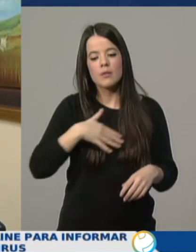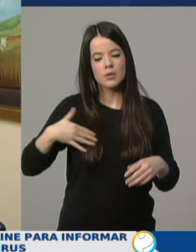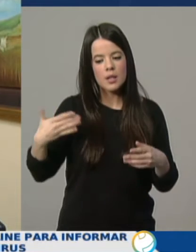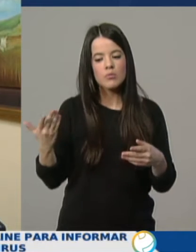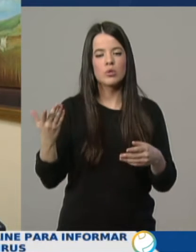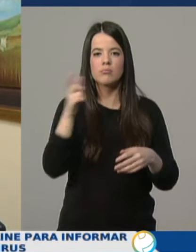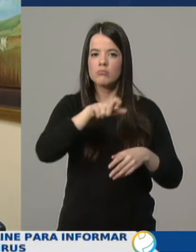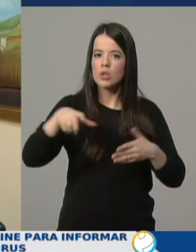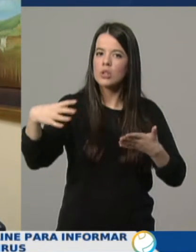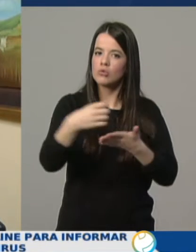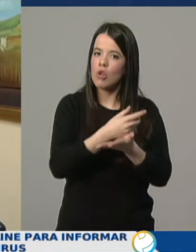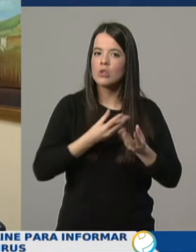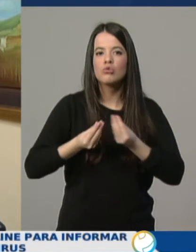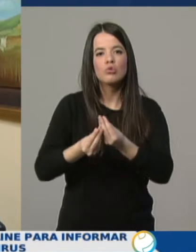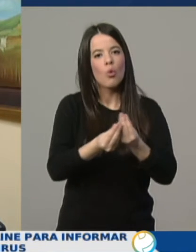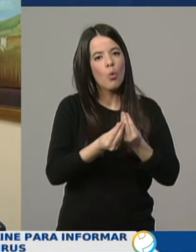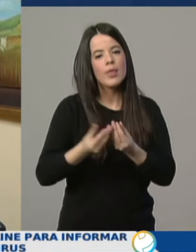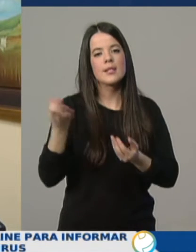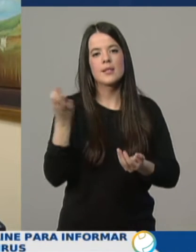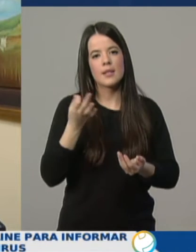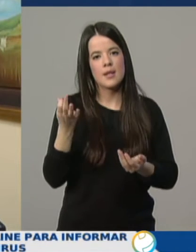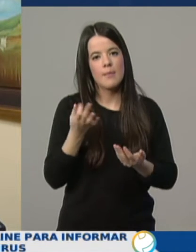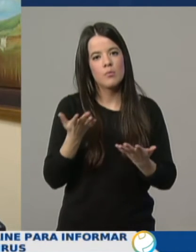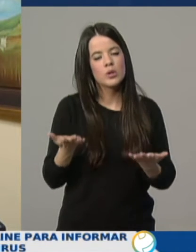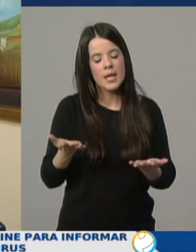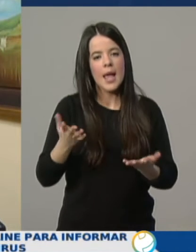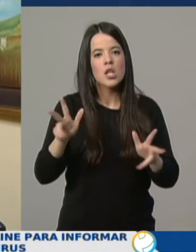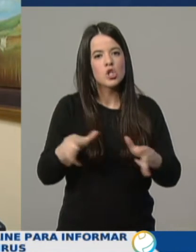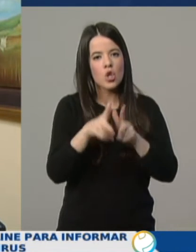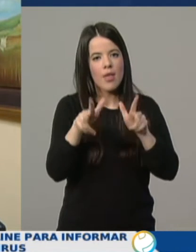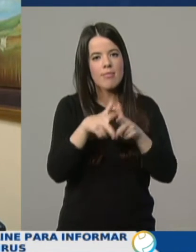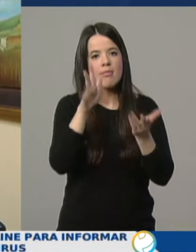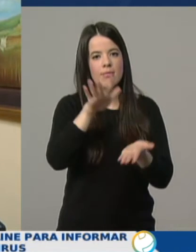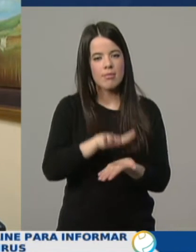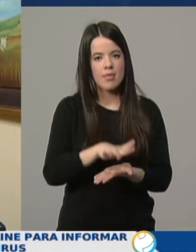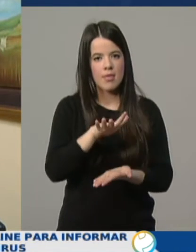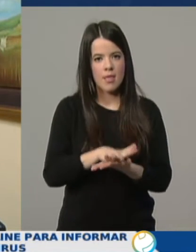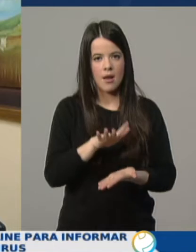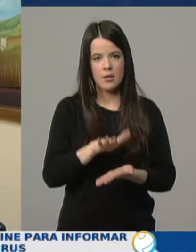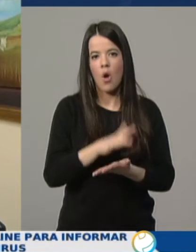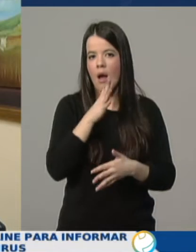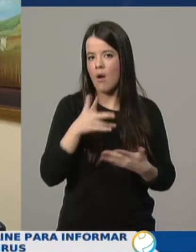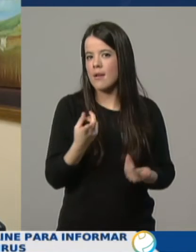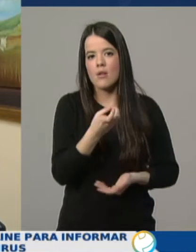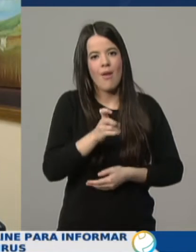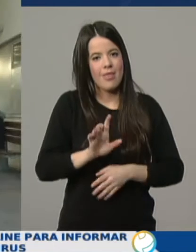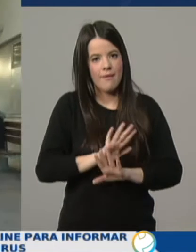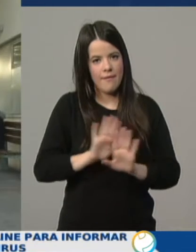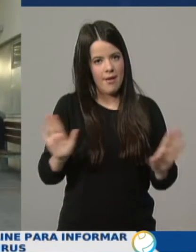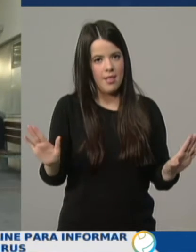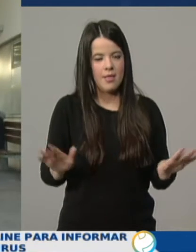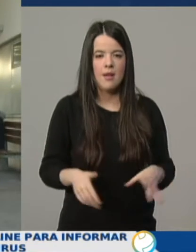todos a que no haya alarmas sociales que en este momento, desde luego, no son necesarias.